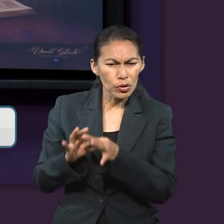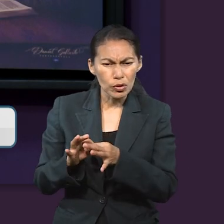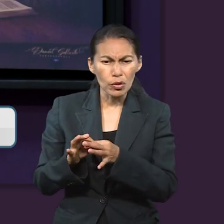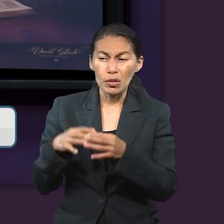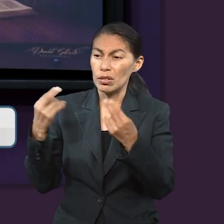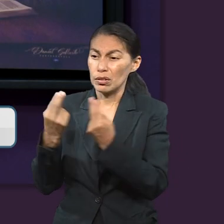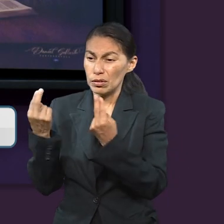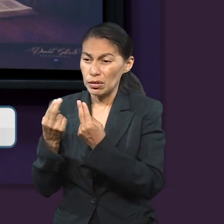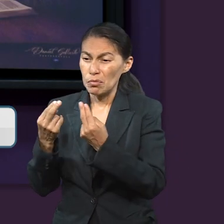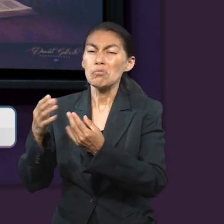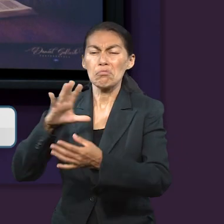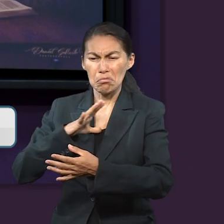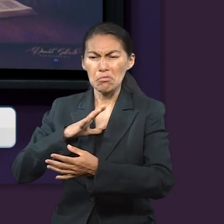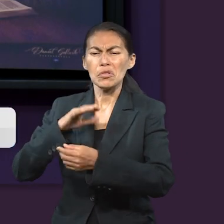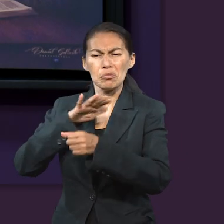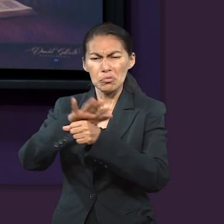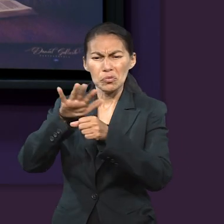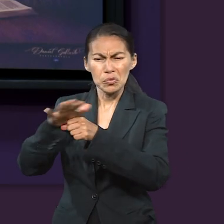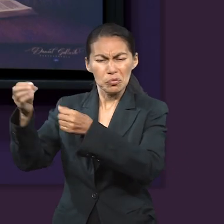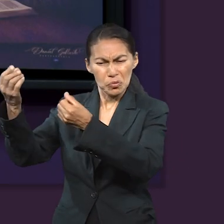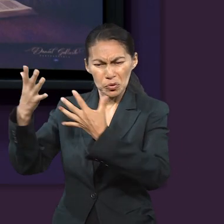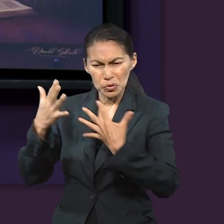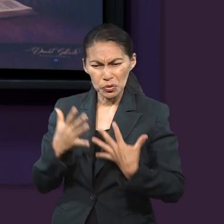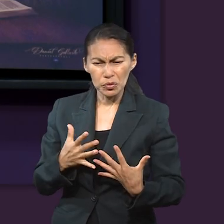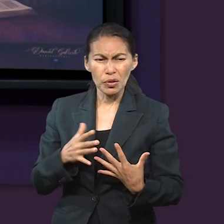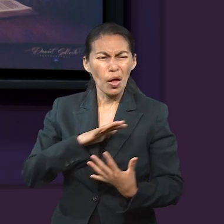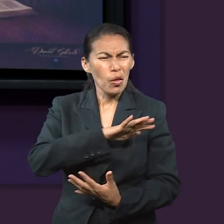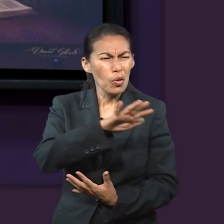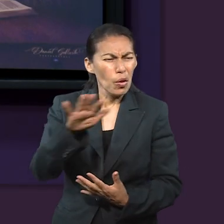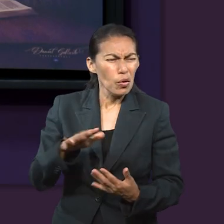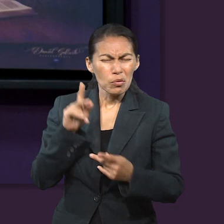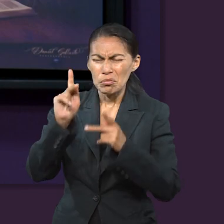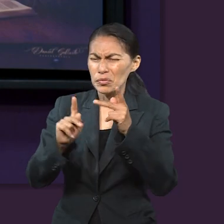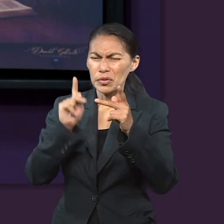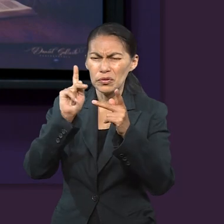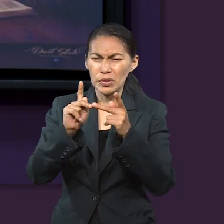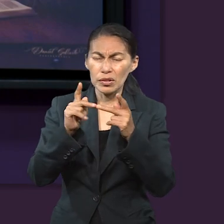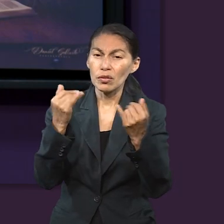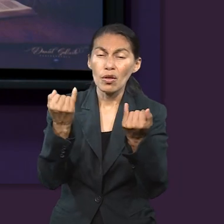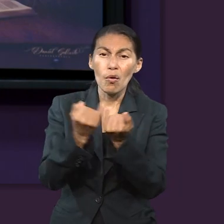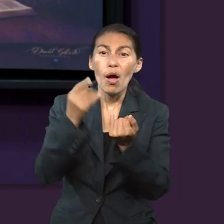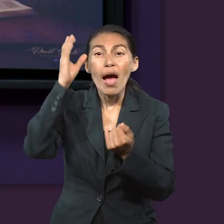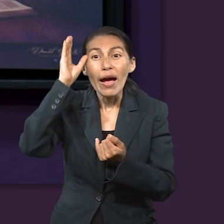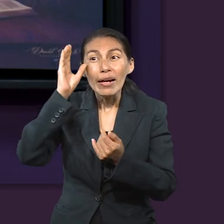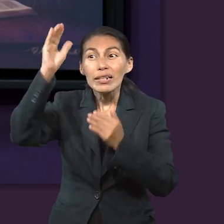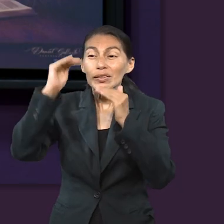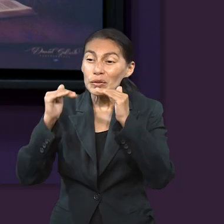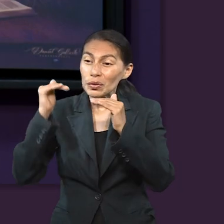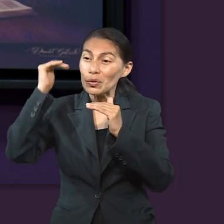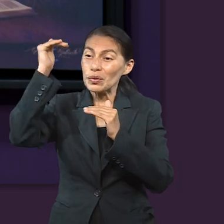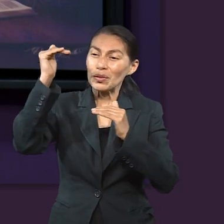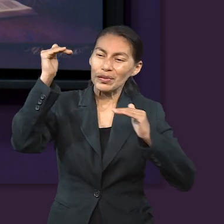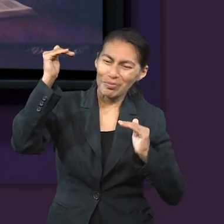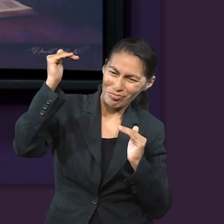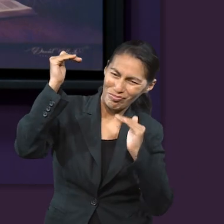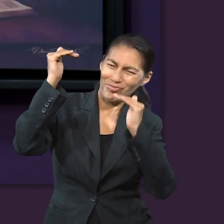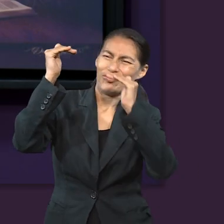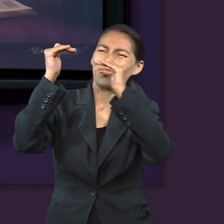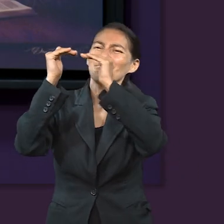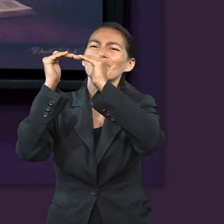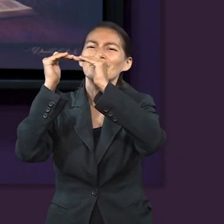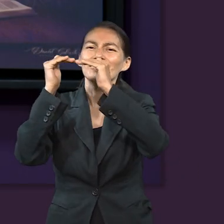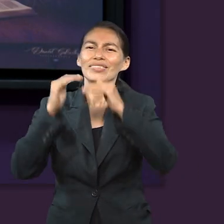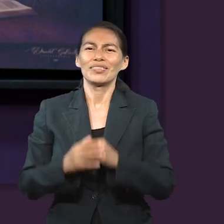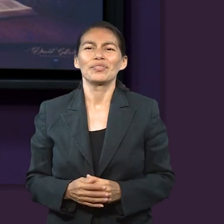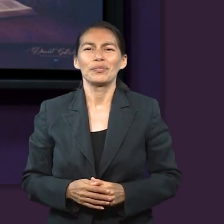todo lo que nos falta. Seremos perfectos como lo es Cristo. Es decir, esa es la medida. A veces, desgraciadamente,